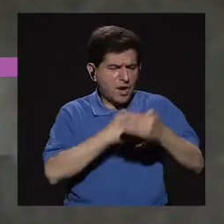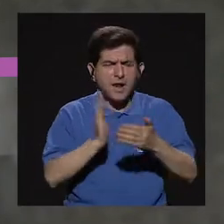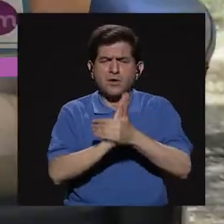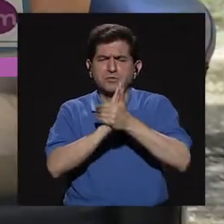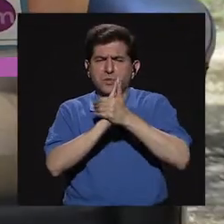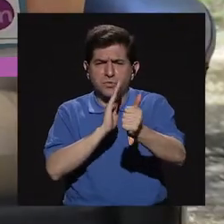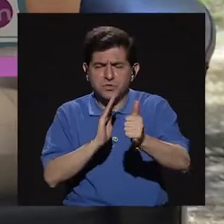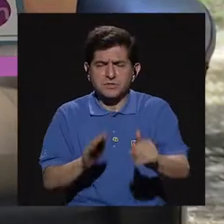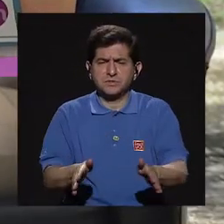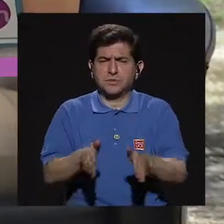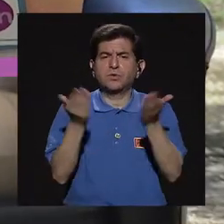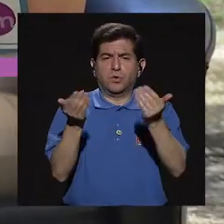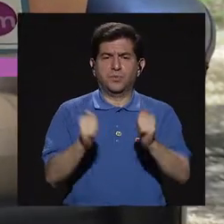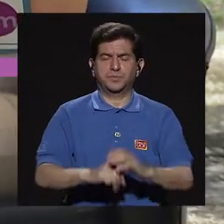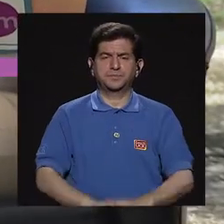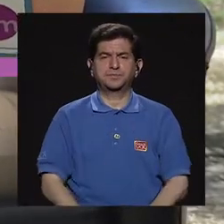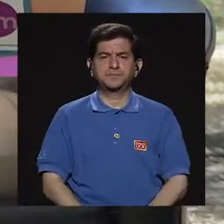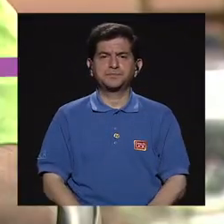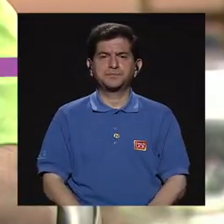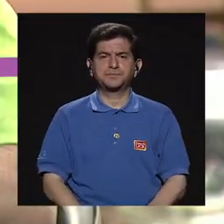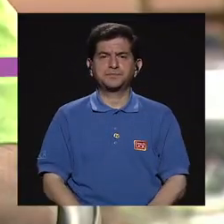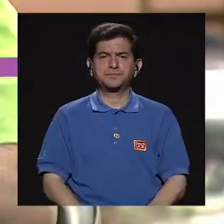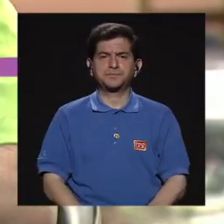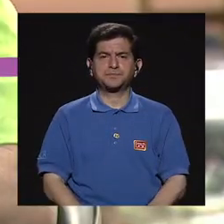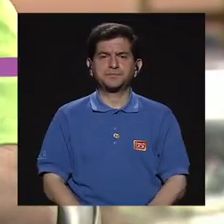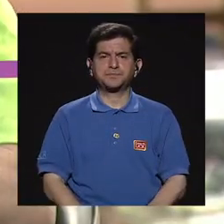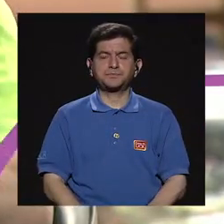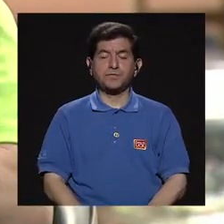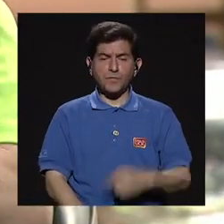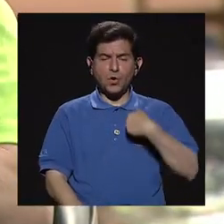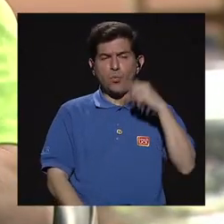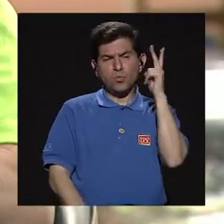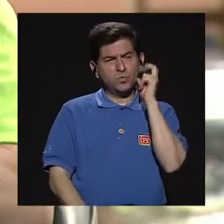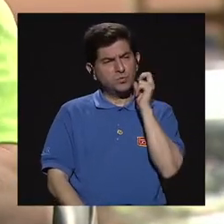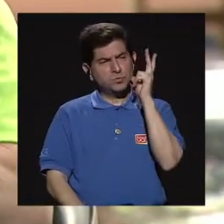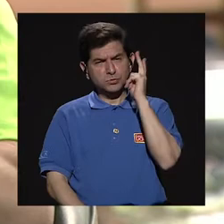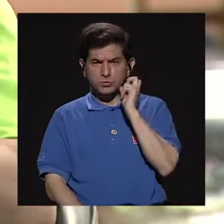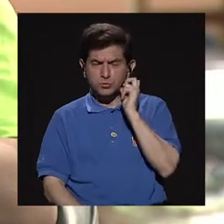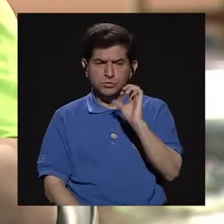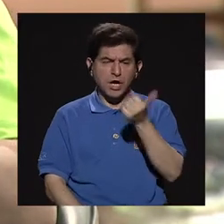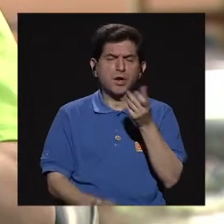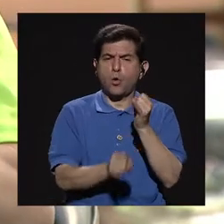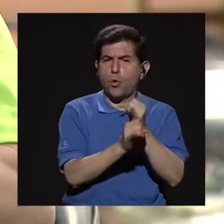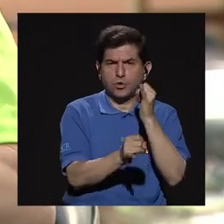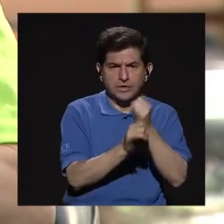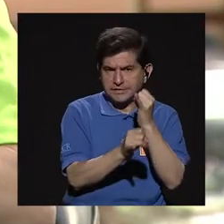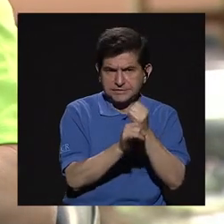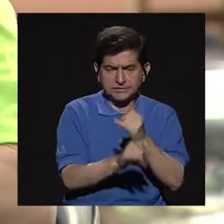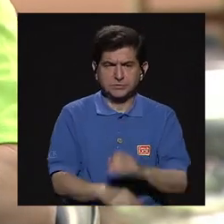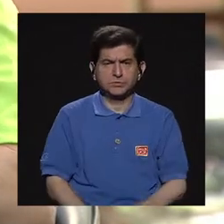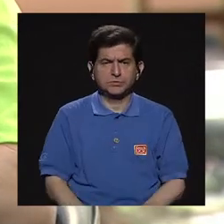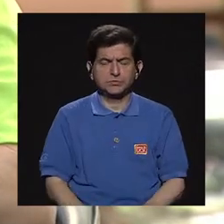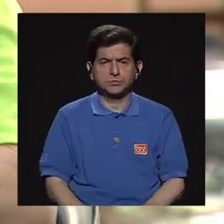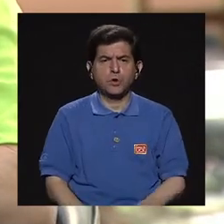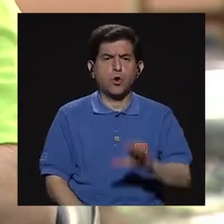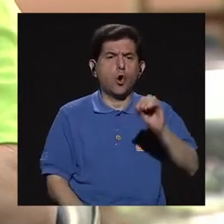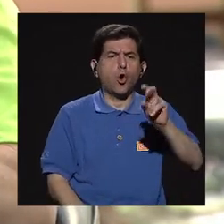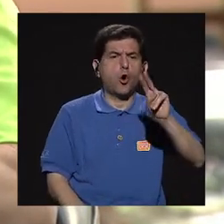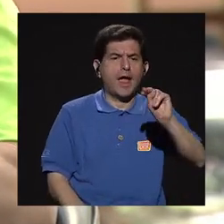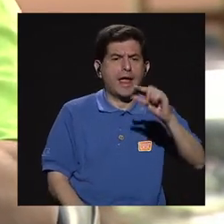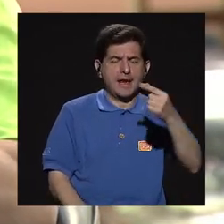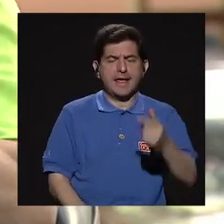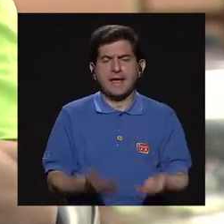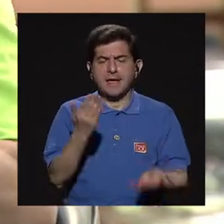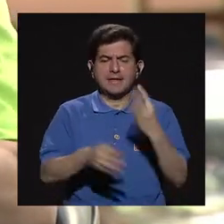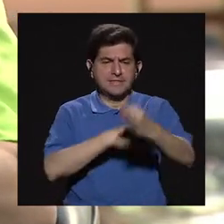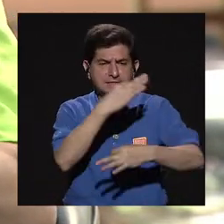su negocio? Exactamente. Bueno, pues uno escucha que otras instituciones o NGs tienen